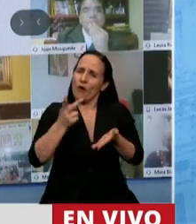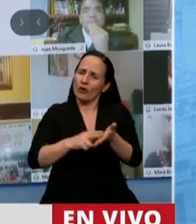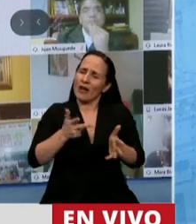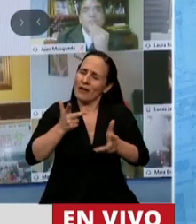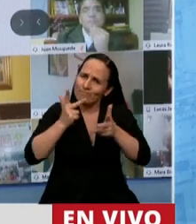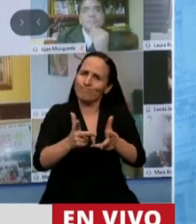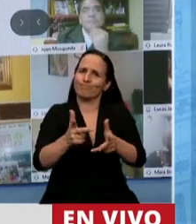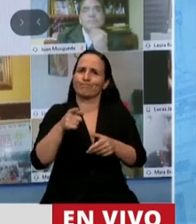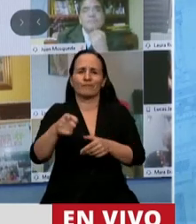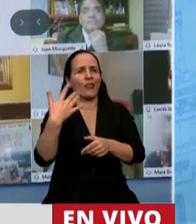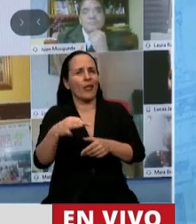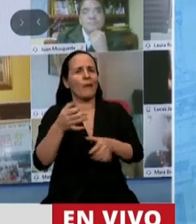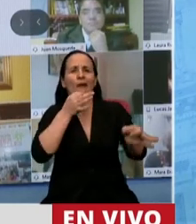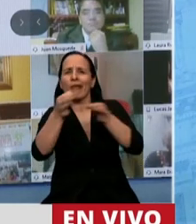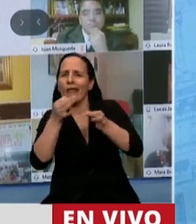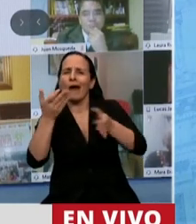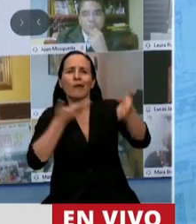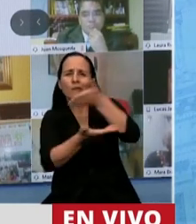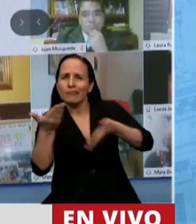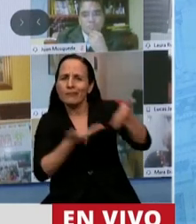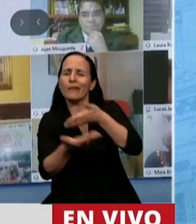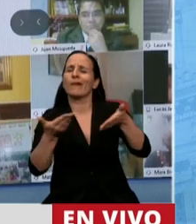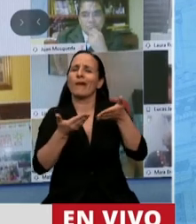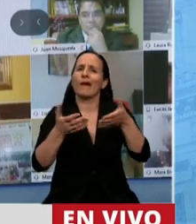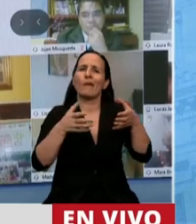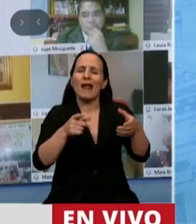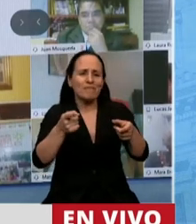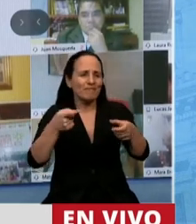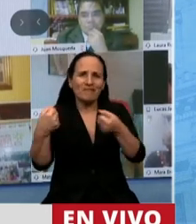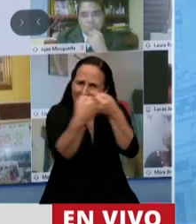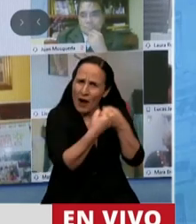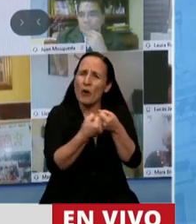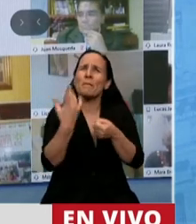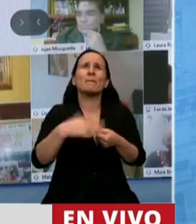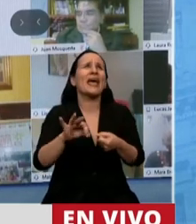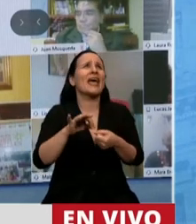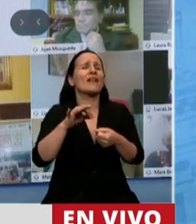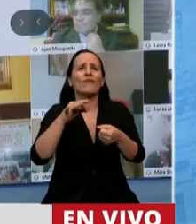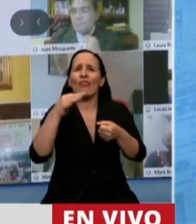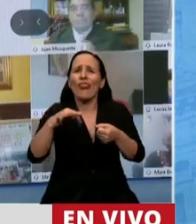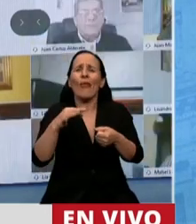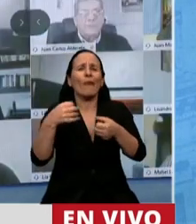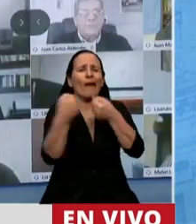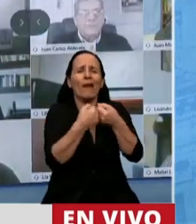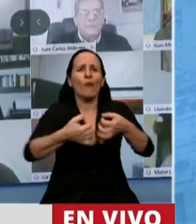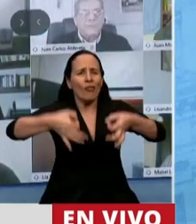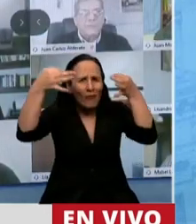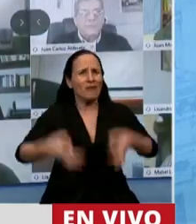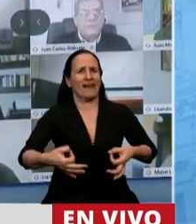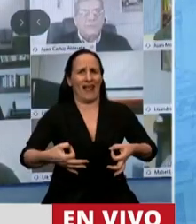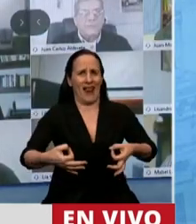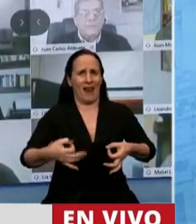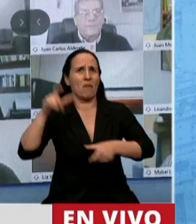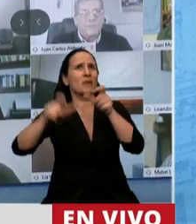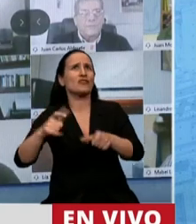diálogo, del trabajo conjunto, del consenso, pero del consenso genuino, real, que es lo que los argentinos están